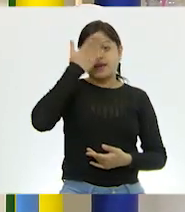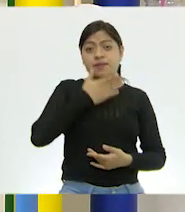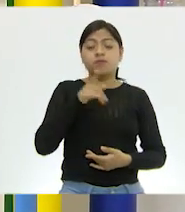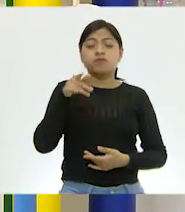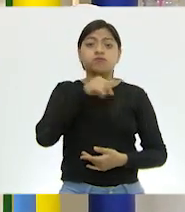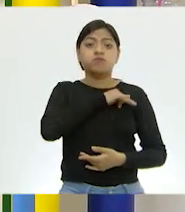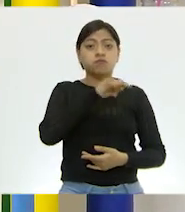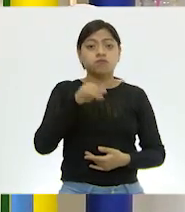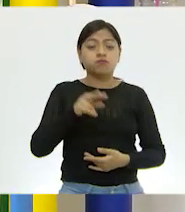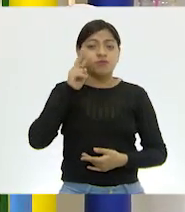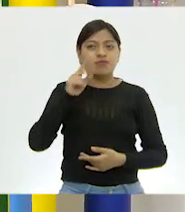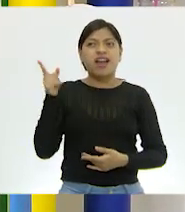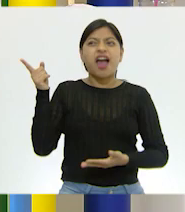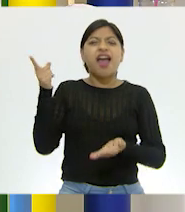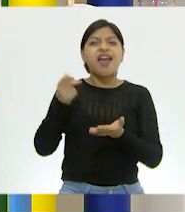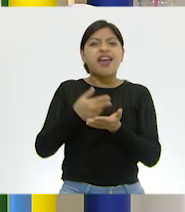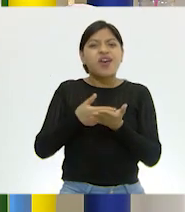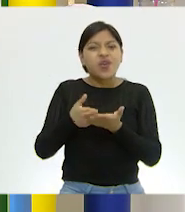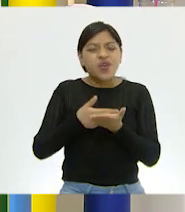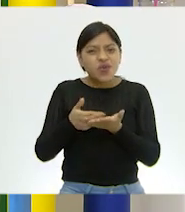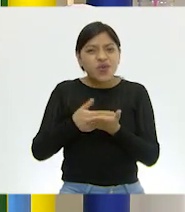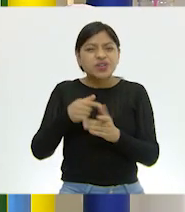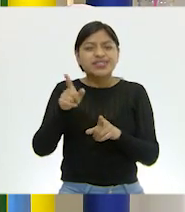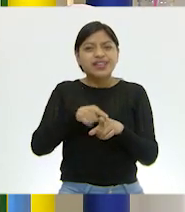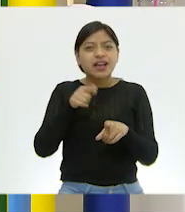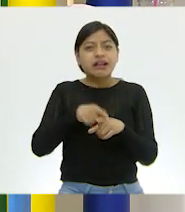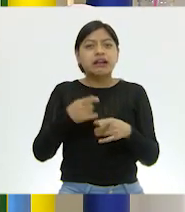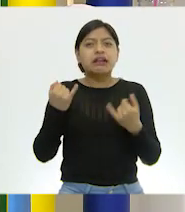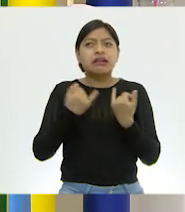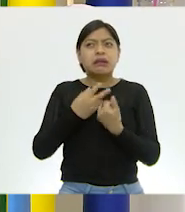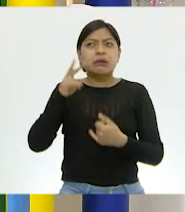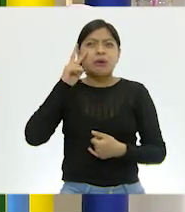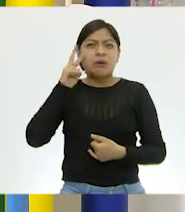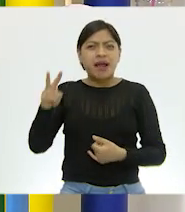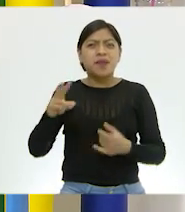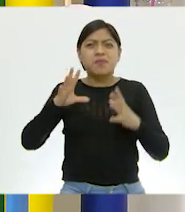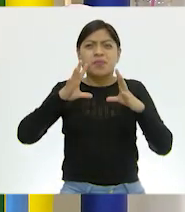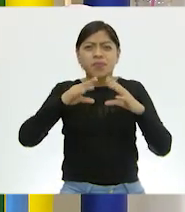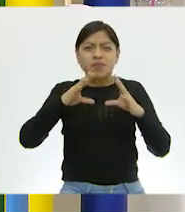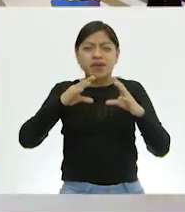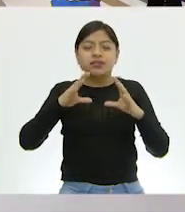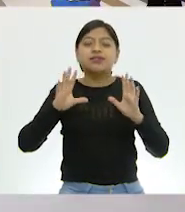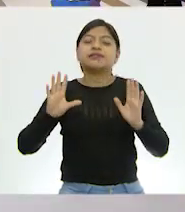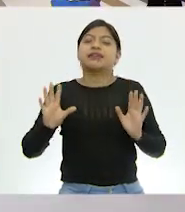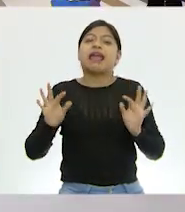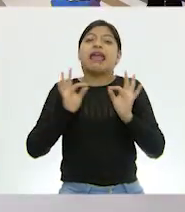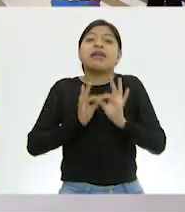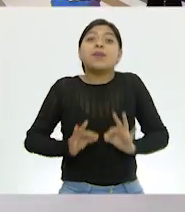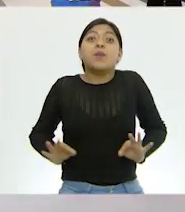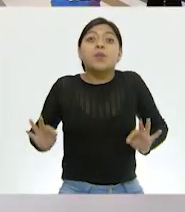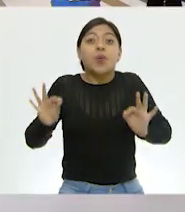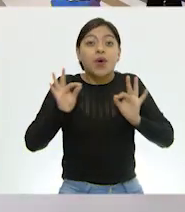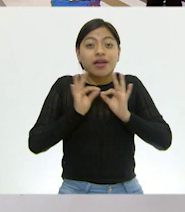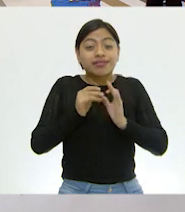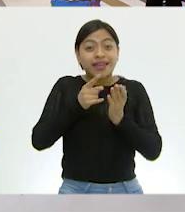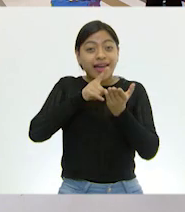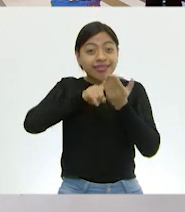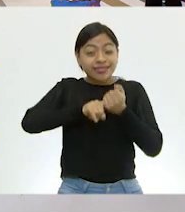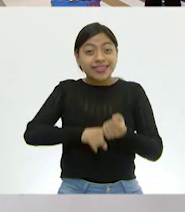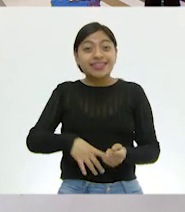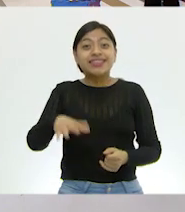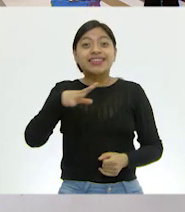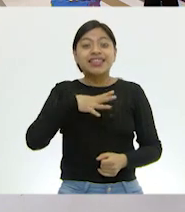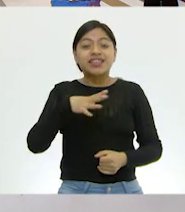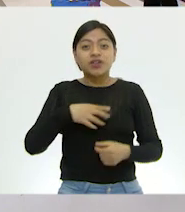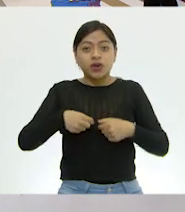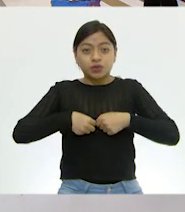como de un color rosado, que son incluso un poco suaves, blandos, pero lo importante es lo que tienen adentro. Ya dijimos que adentro tenemos a